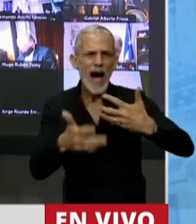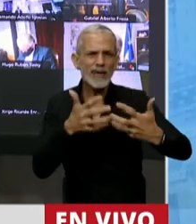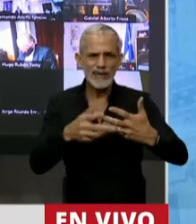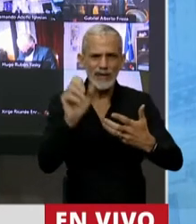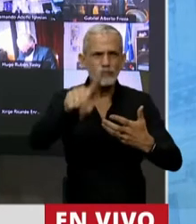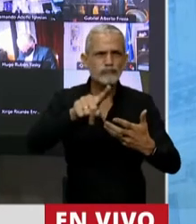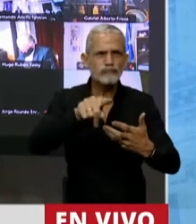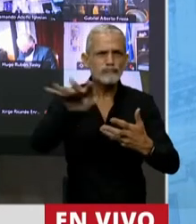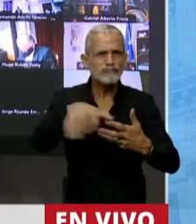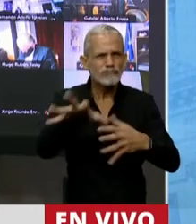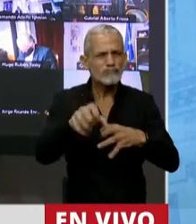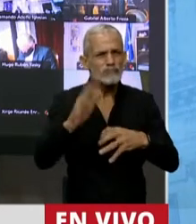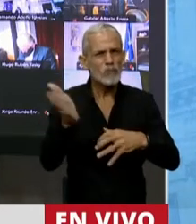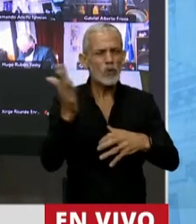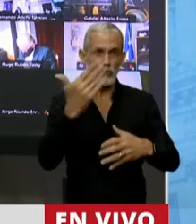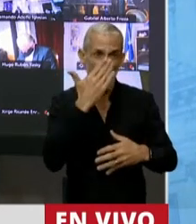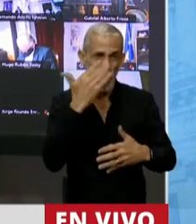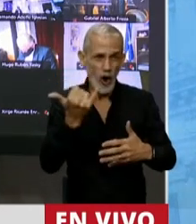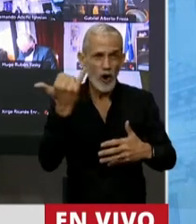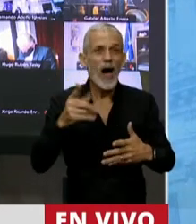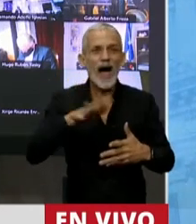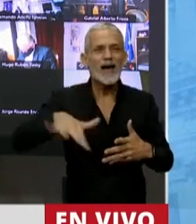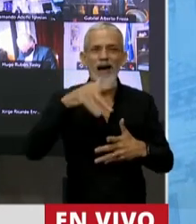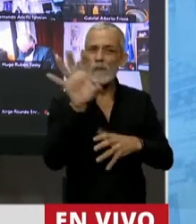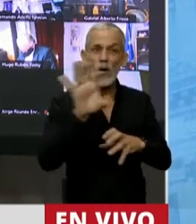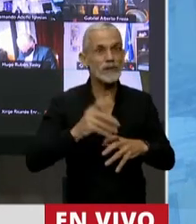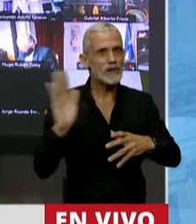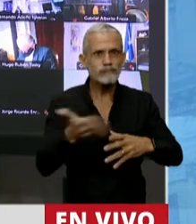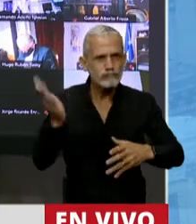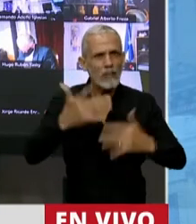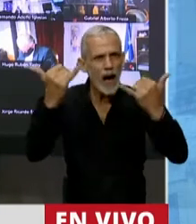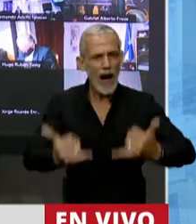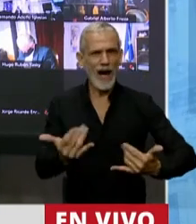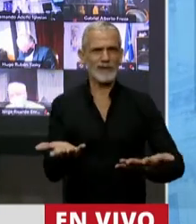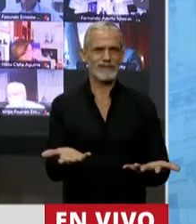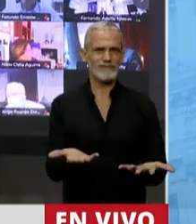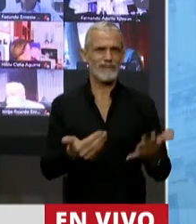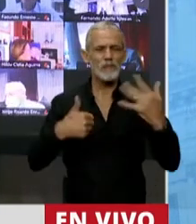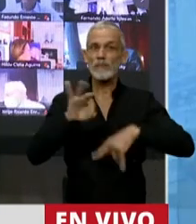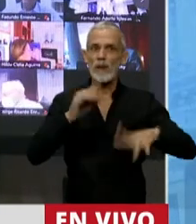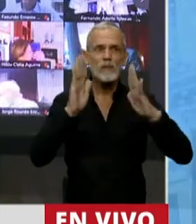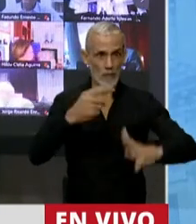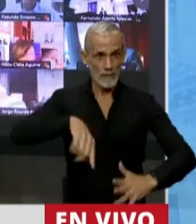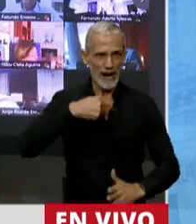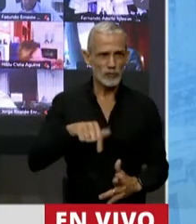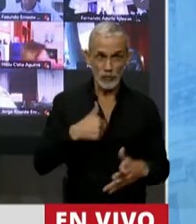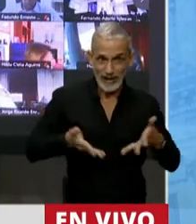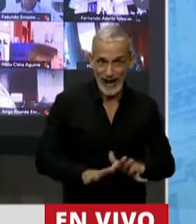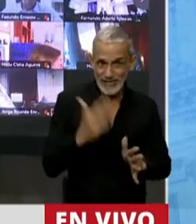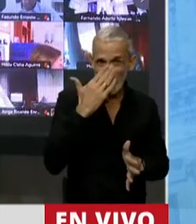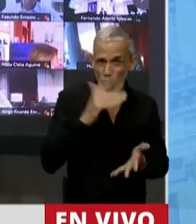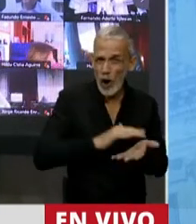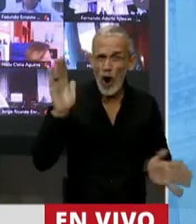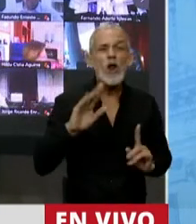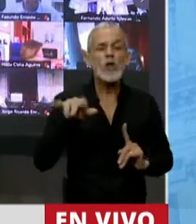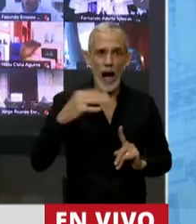producción. Porque Córdoba es una provincia productiva. Particularmente para nosotros, los cordobeses va a